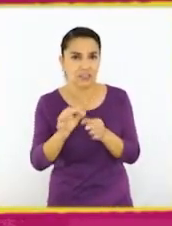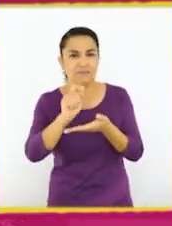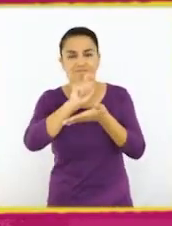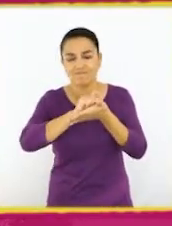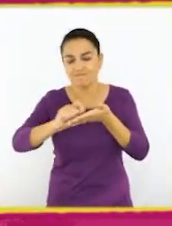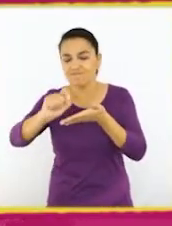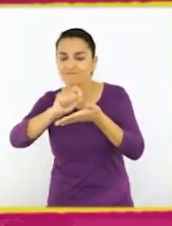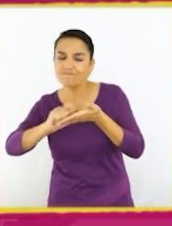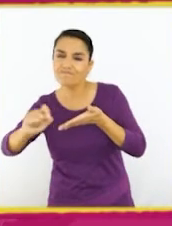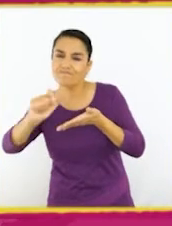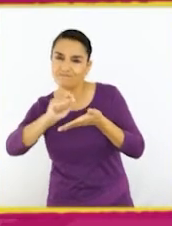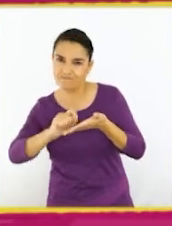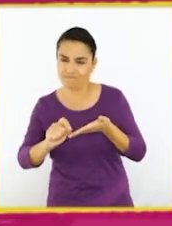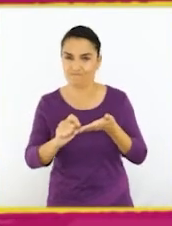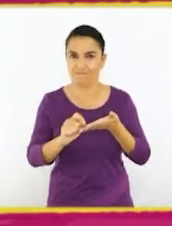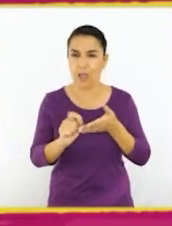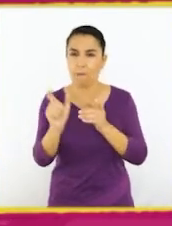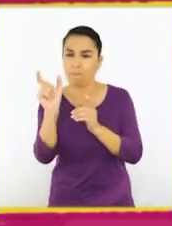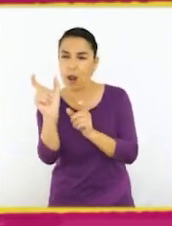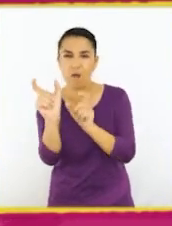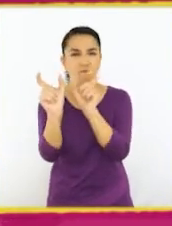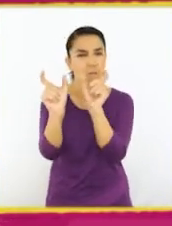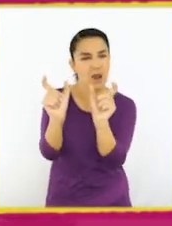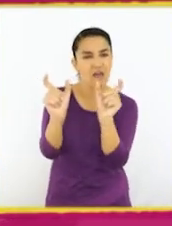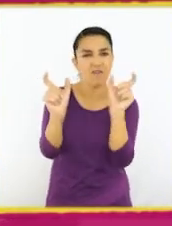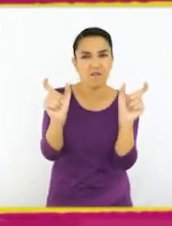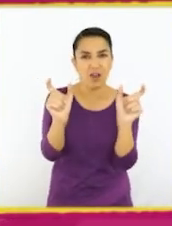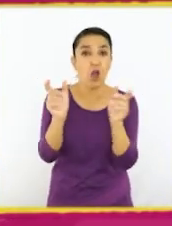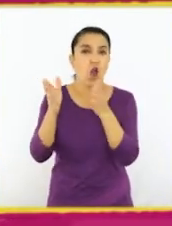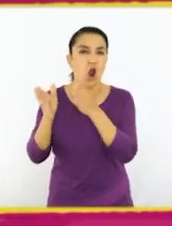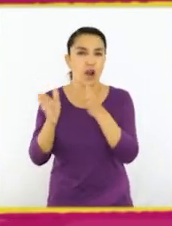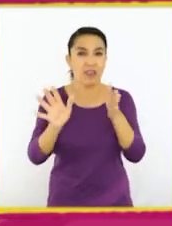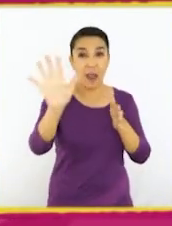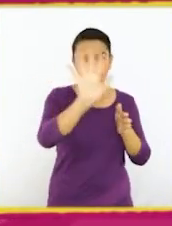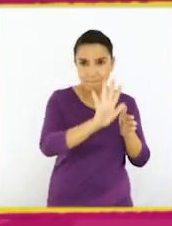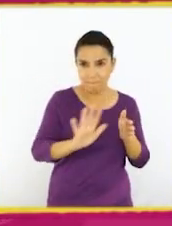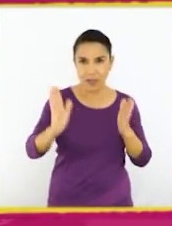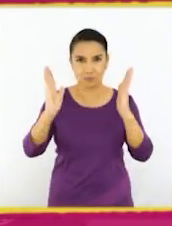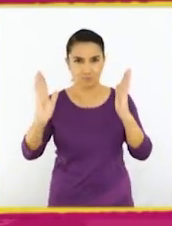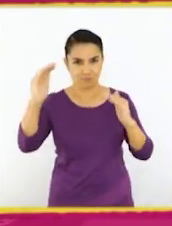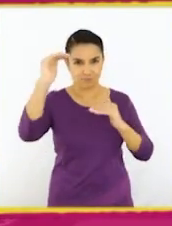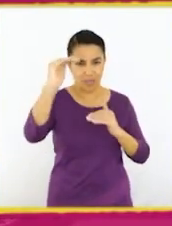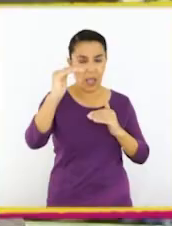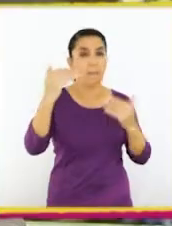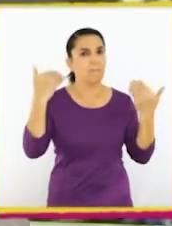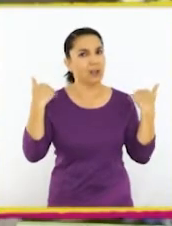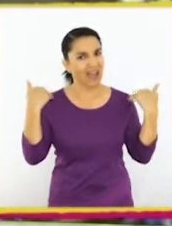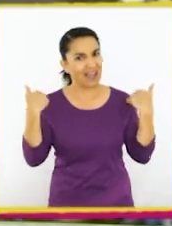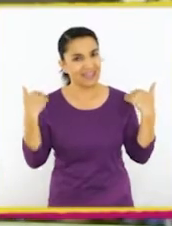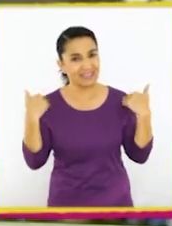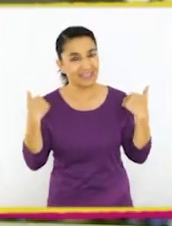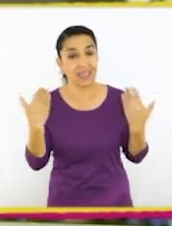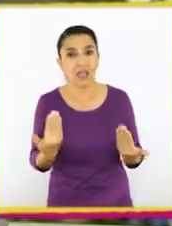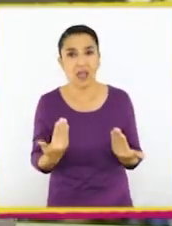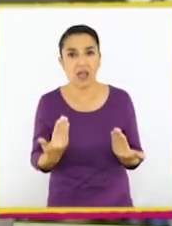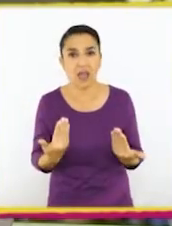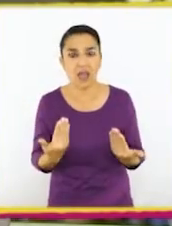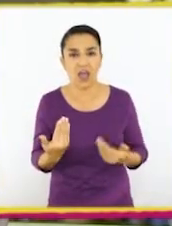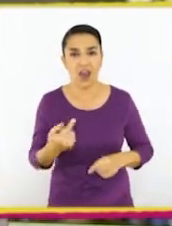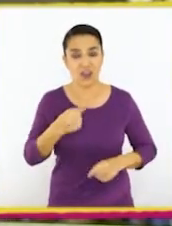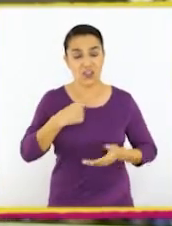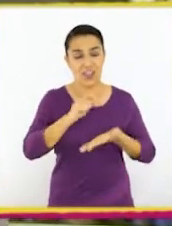de hacer bien las letras, separar las palabras, organizar el espacio y practicar mucho, incluso